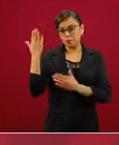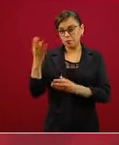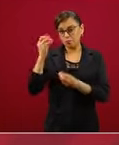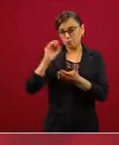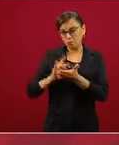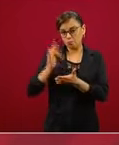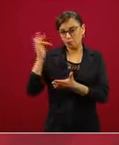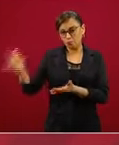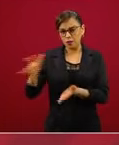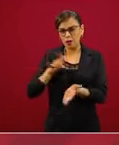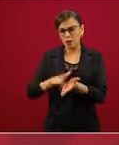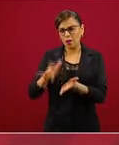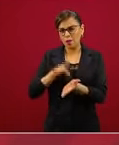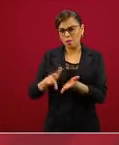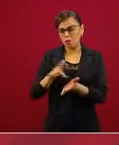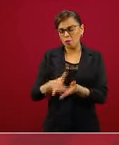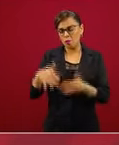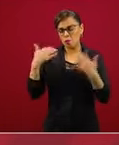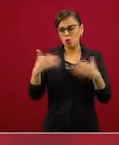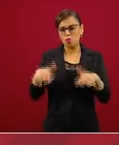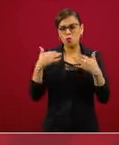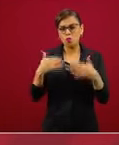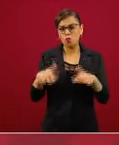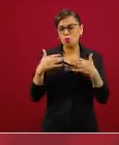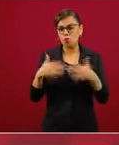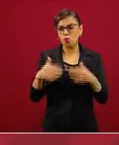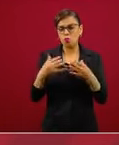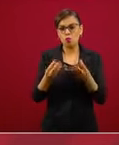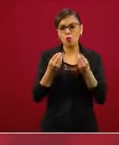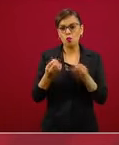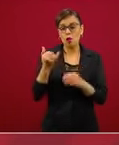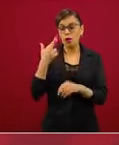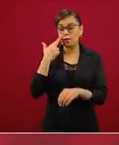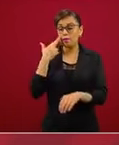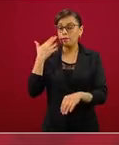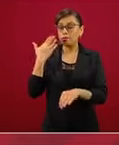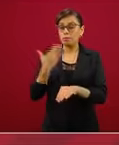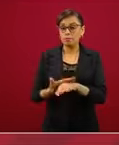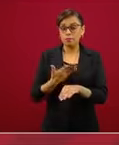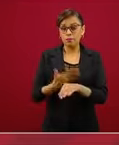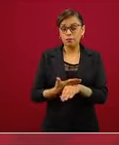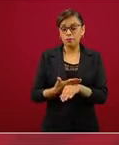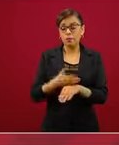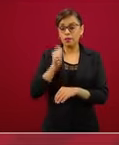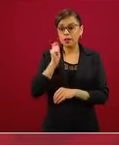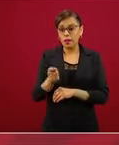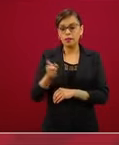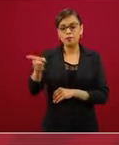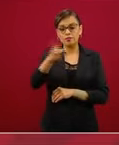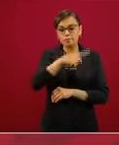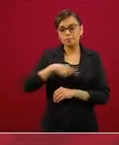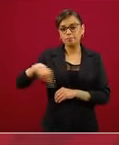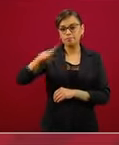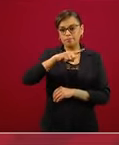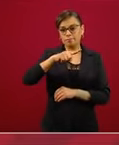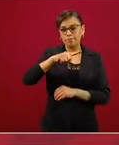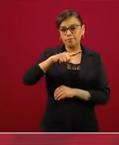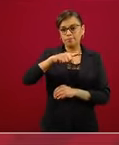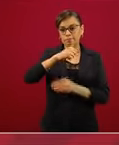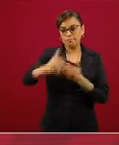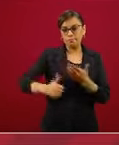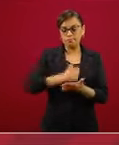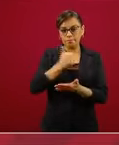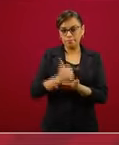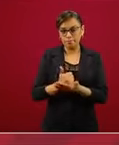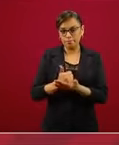apoyo y la responsabilidad de la ciudadanía para cuidar y